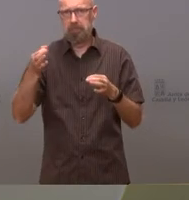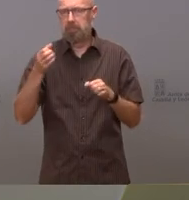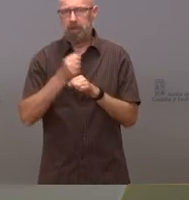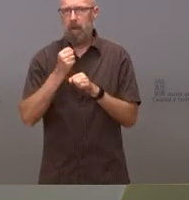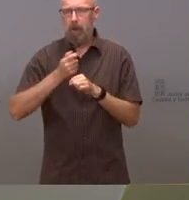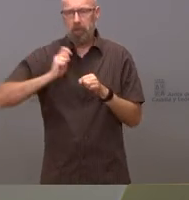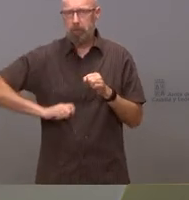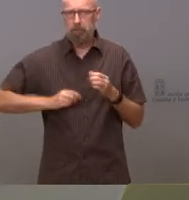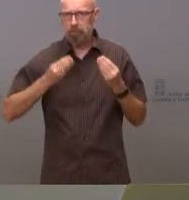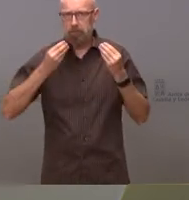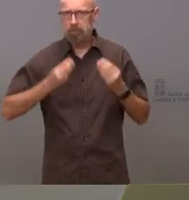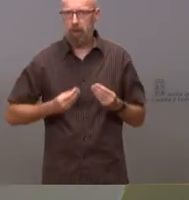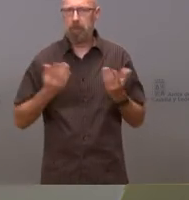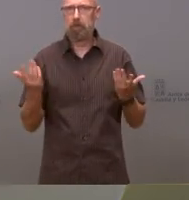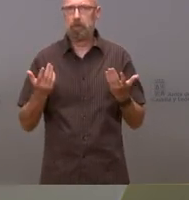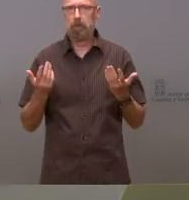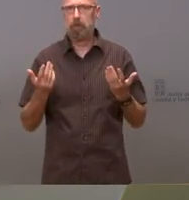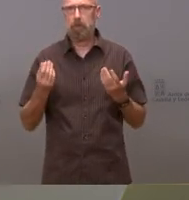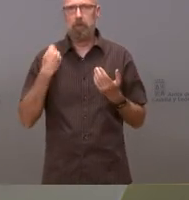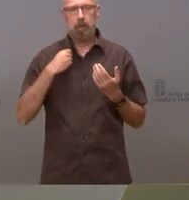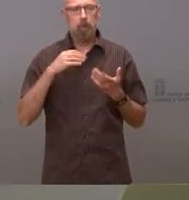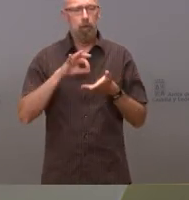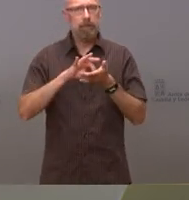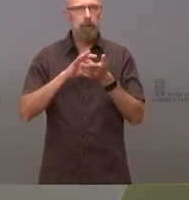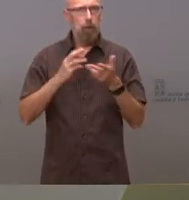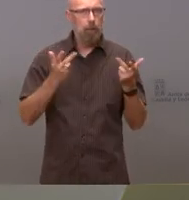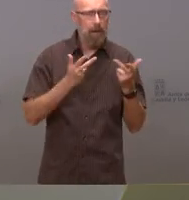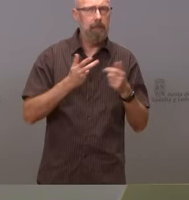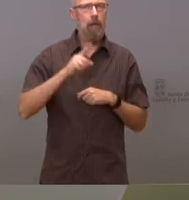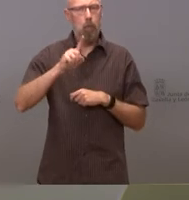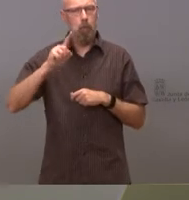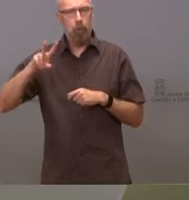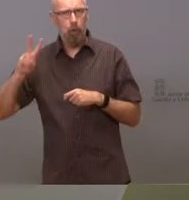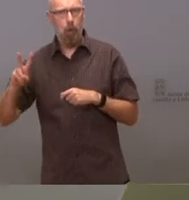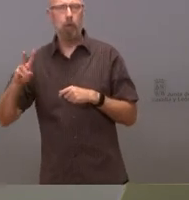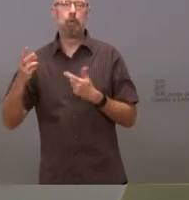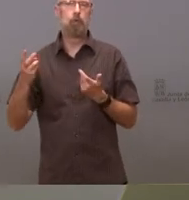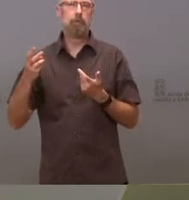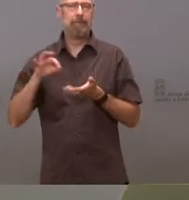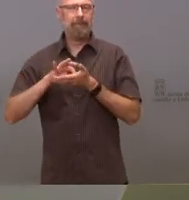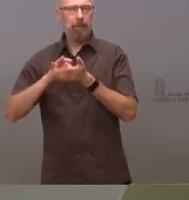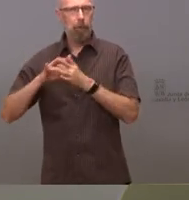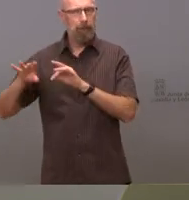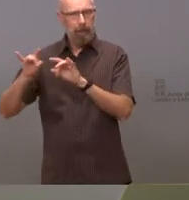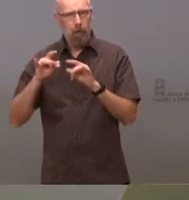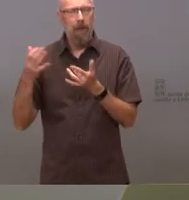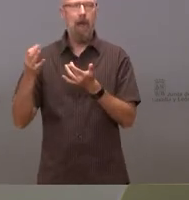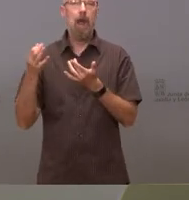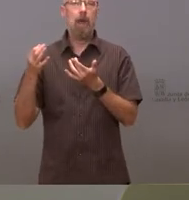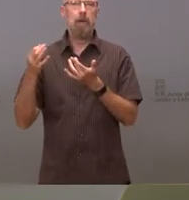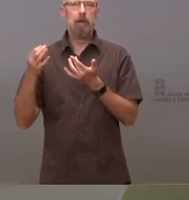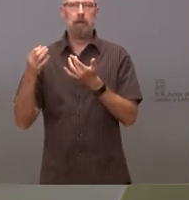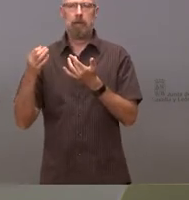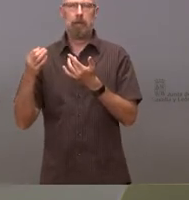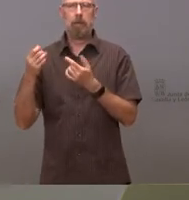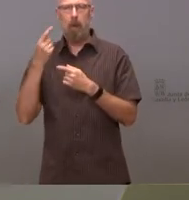y máxima de tanto de servicio con emergencias como del 112 como del servicio territorial y de la guardia de